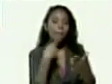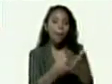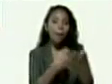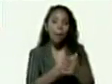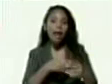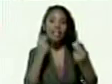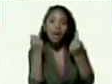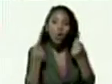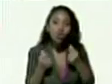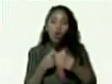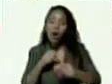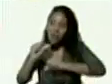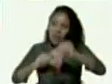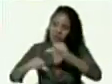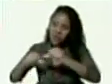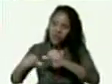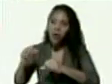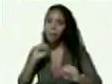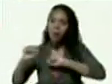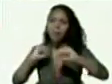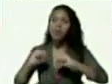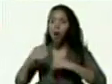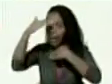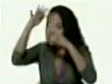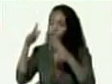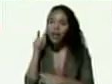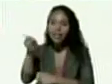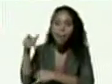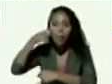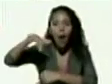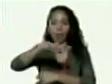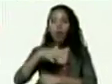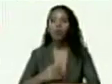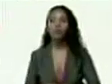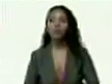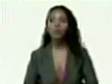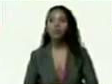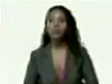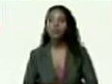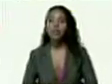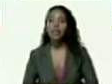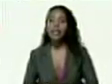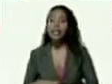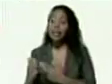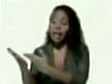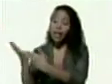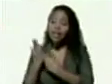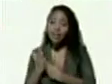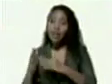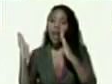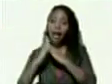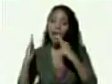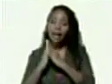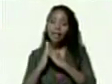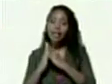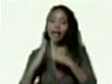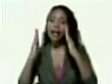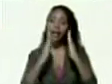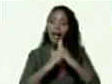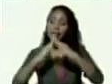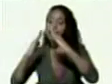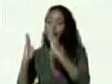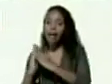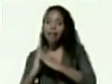acelerar acciones y atender a ese pueblo que nos recibe en su casa casa por casa